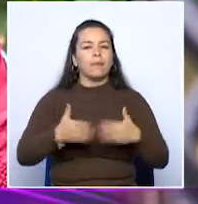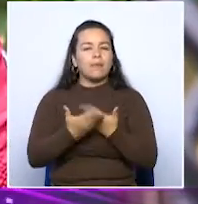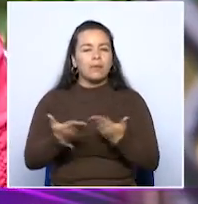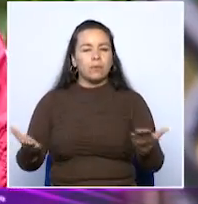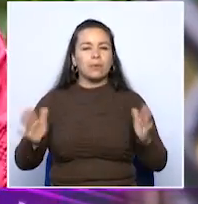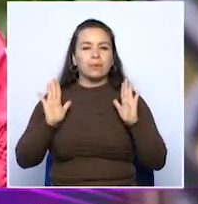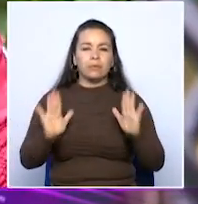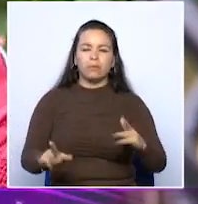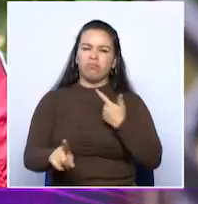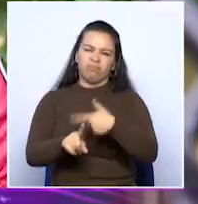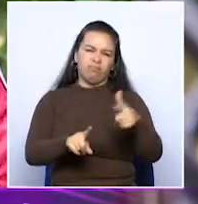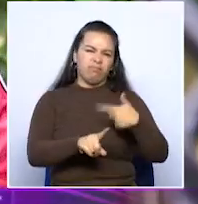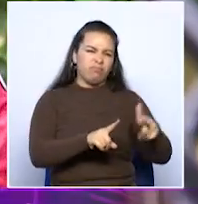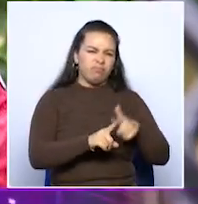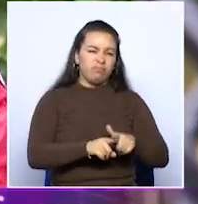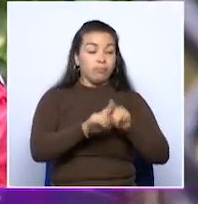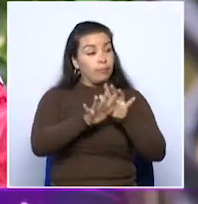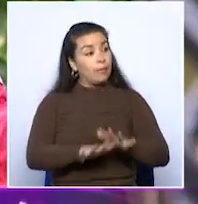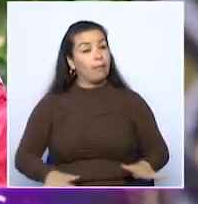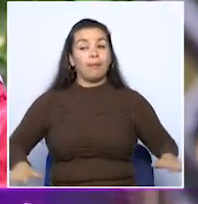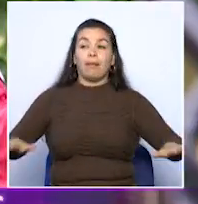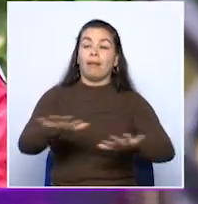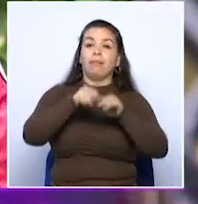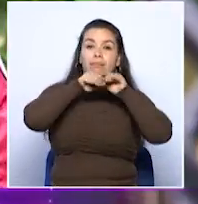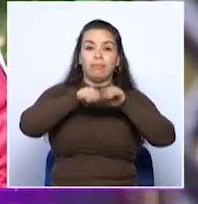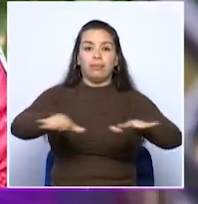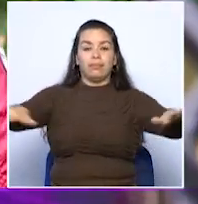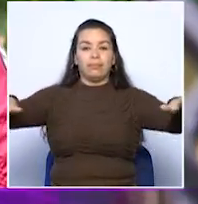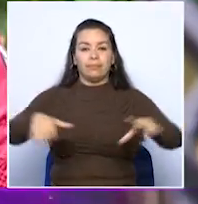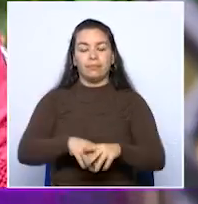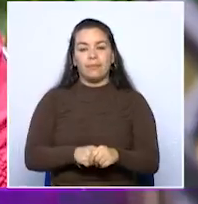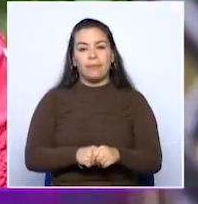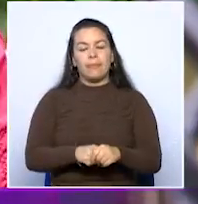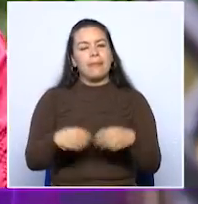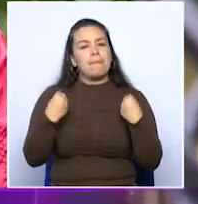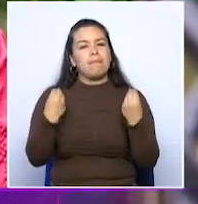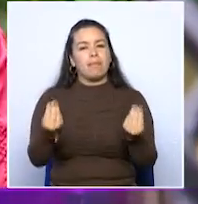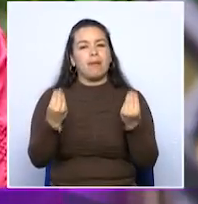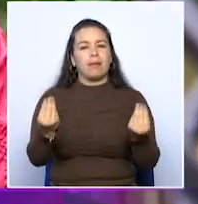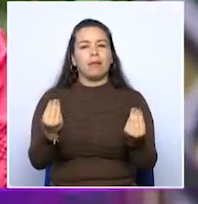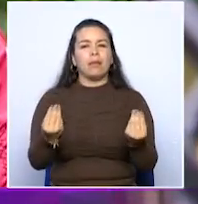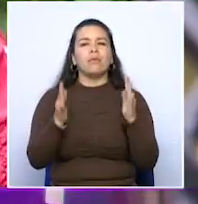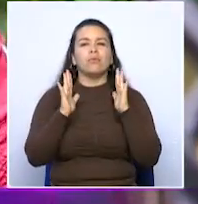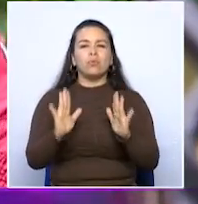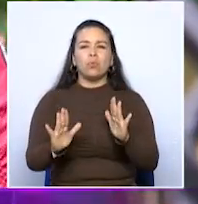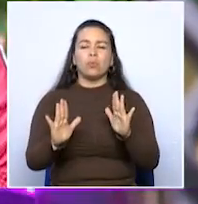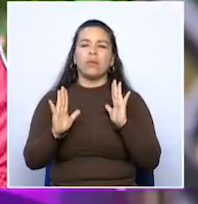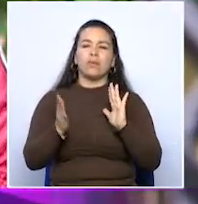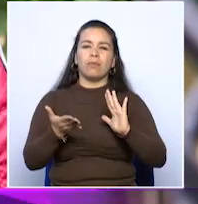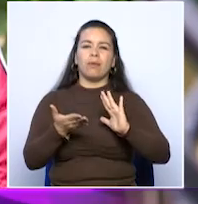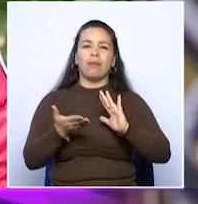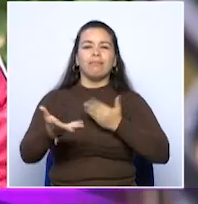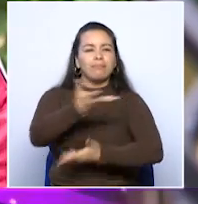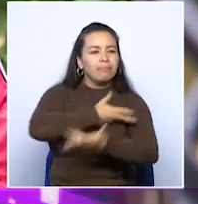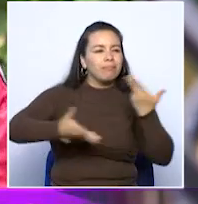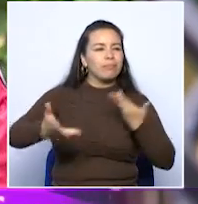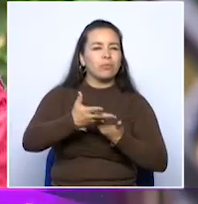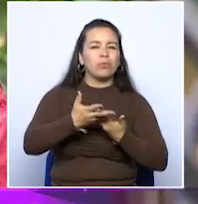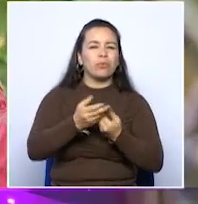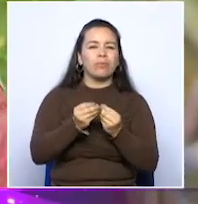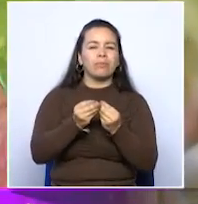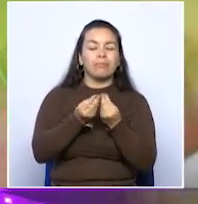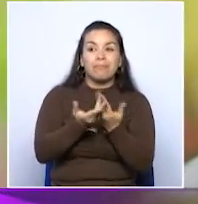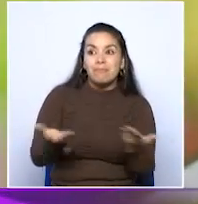la gran mayoría a los espacios públicos para entrar en una comunión más amplia con el